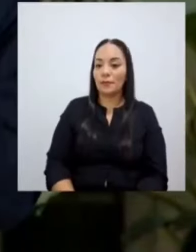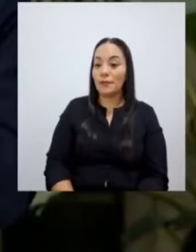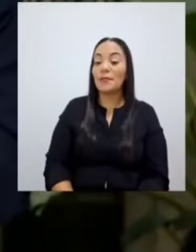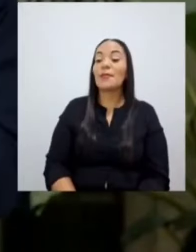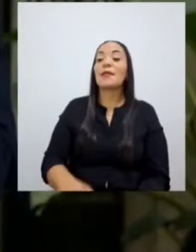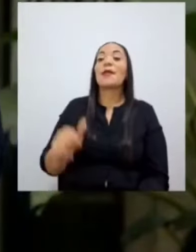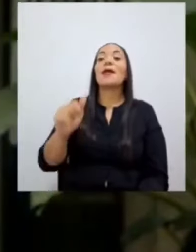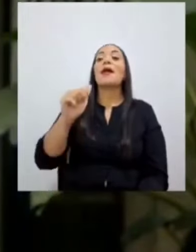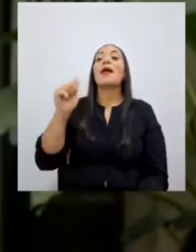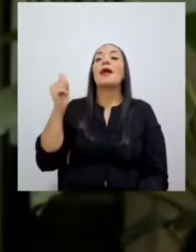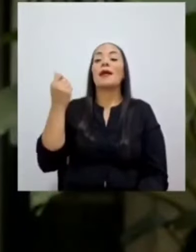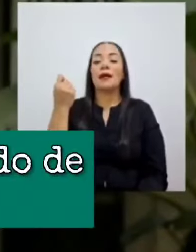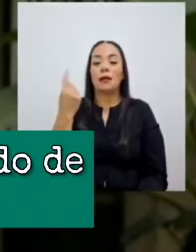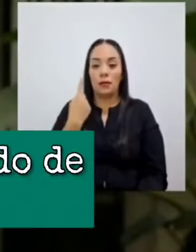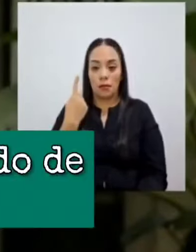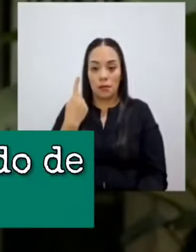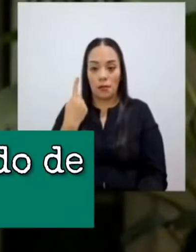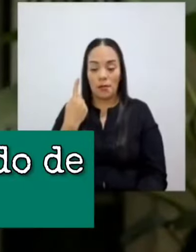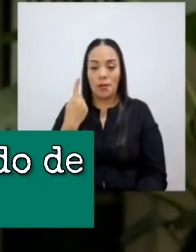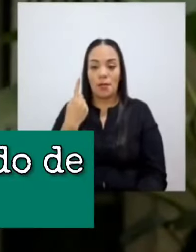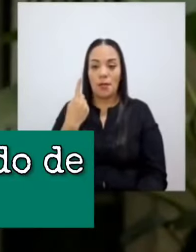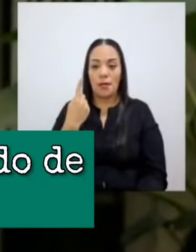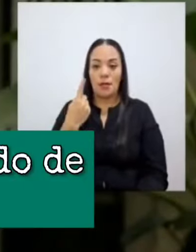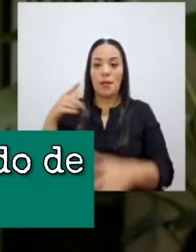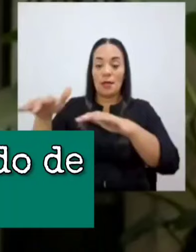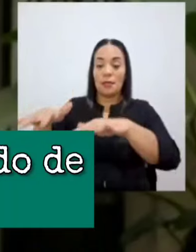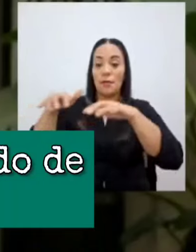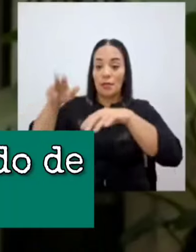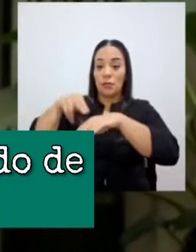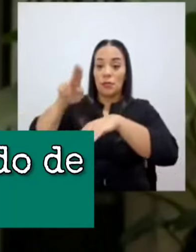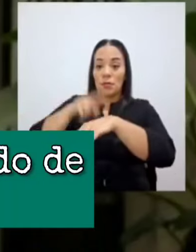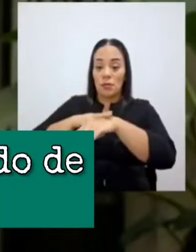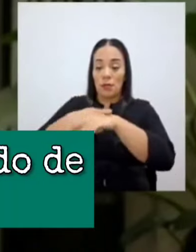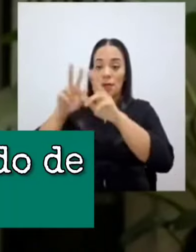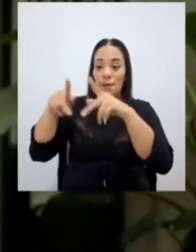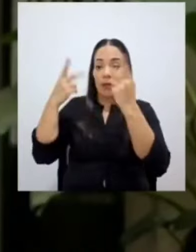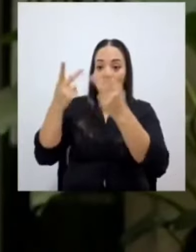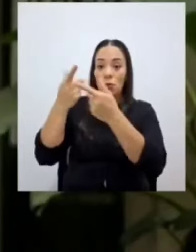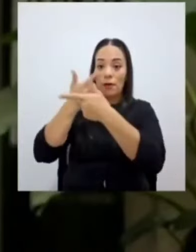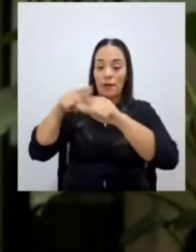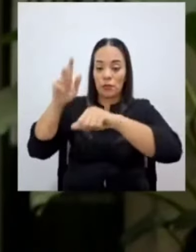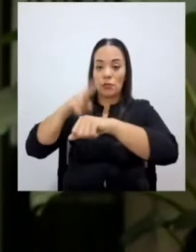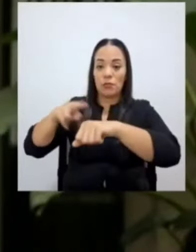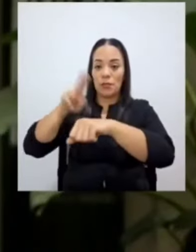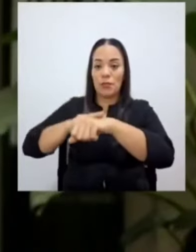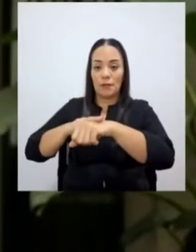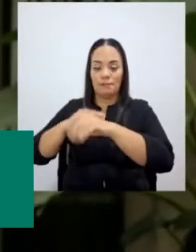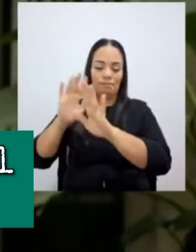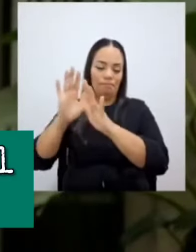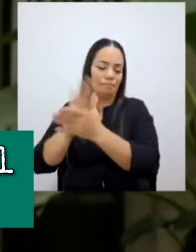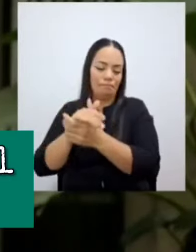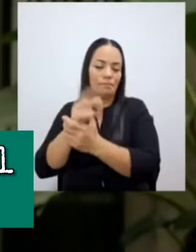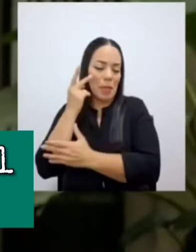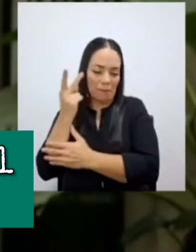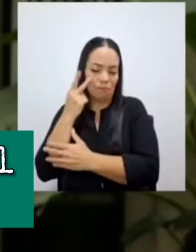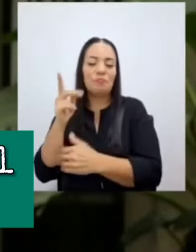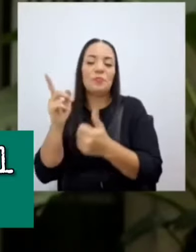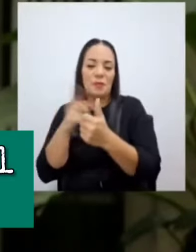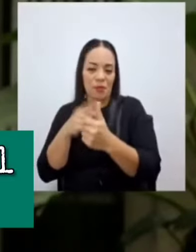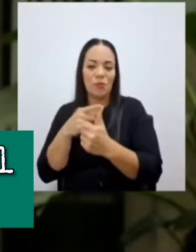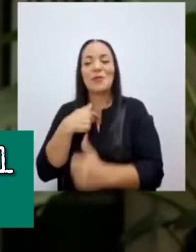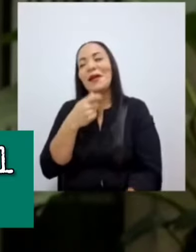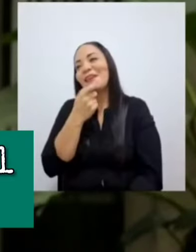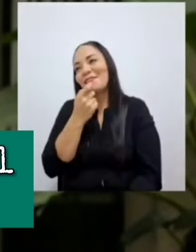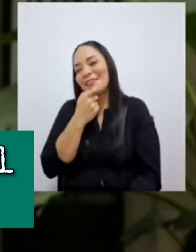ya lo entendí. En la Asamblea Nacional de Partido de Liberación Nacional. Mire, primero de todo, me hace muchísima gracia